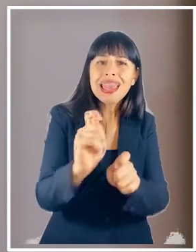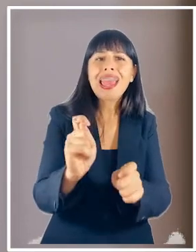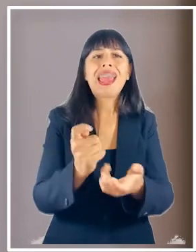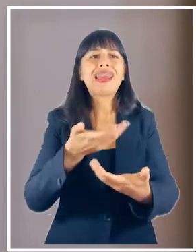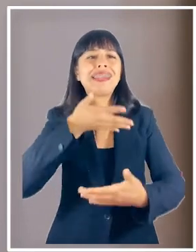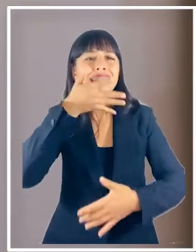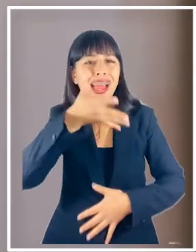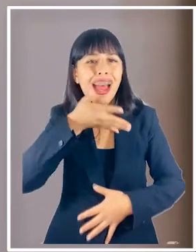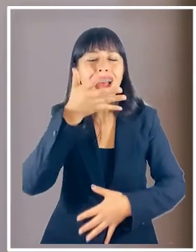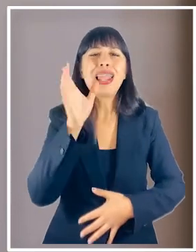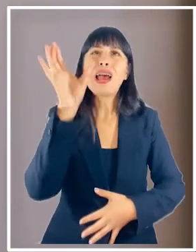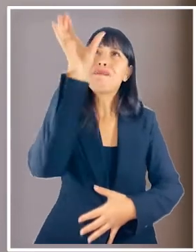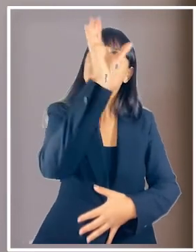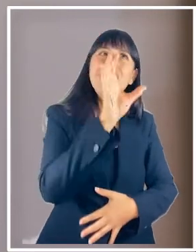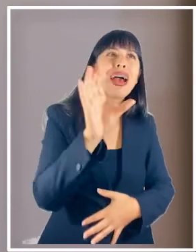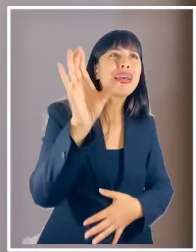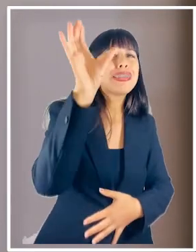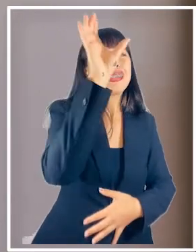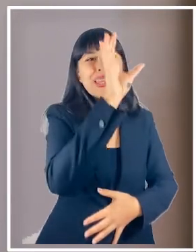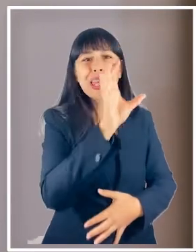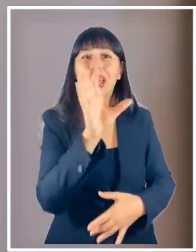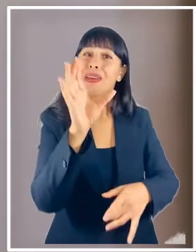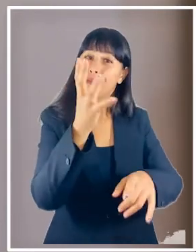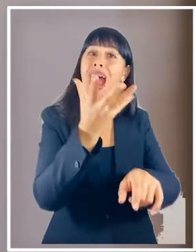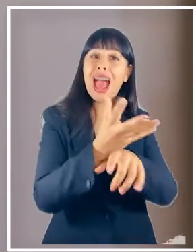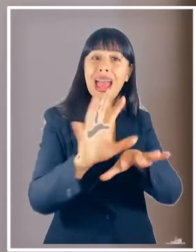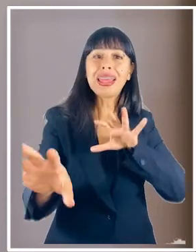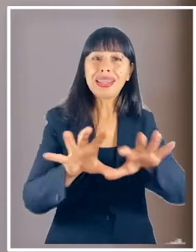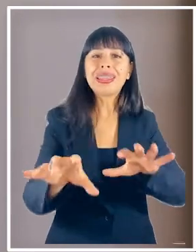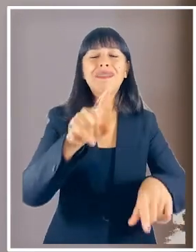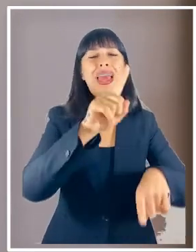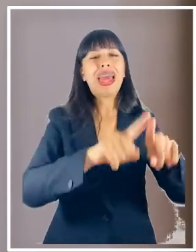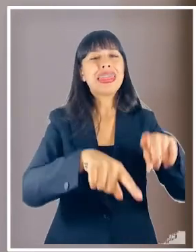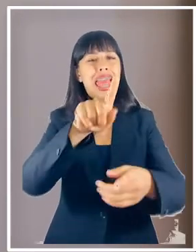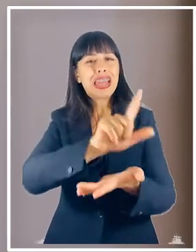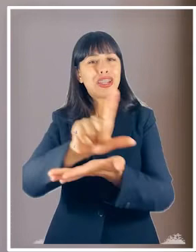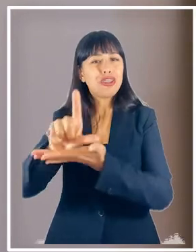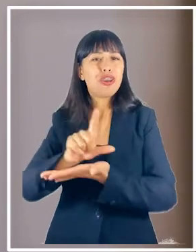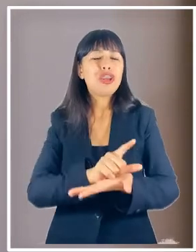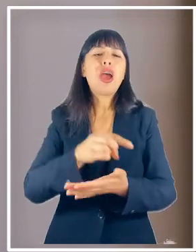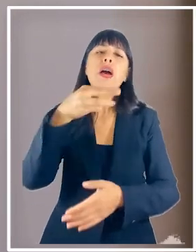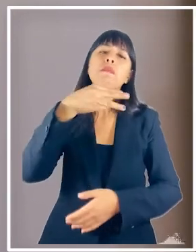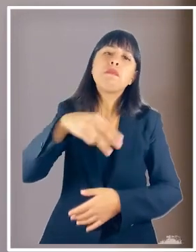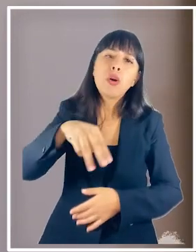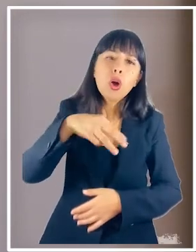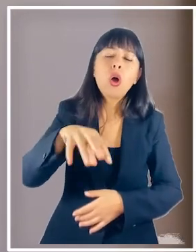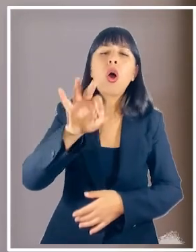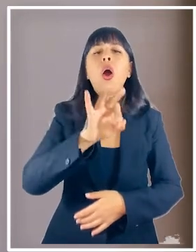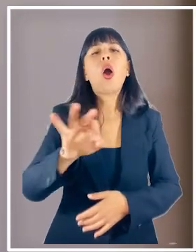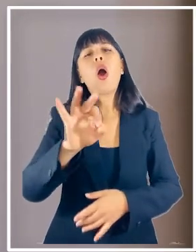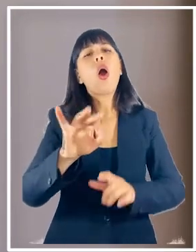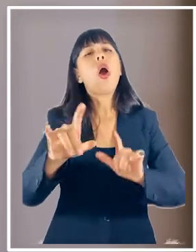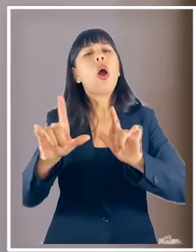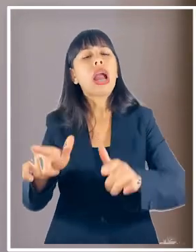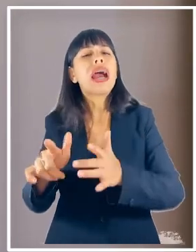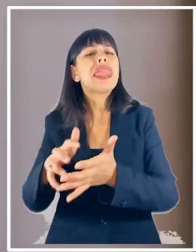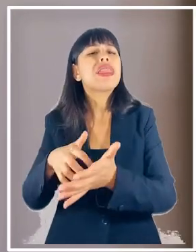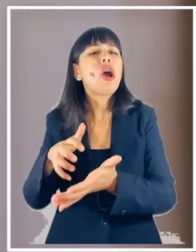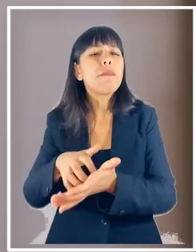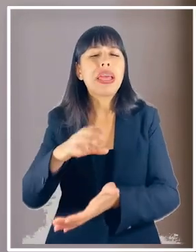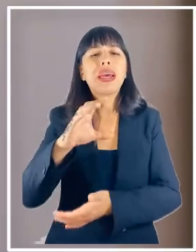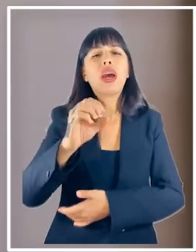paseos y otras actividades que se ofrecen en los diversos territorios ya sea a nivel de municipios a nivel de cajas de